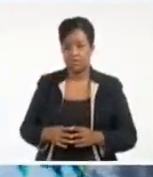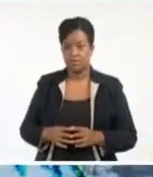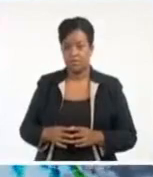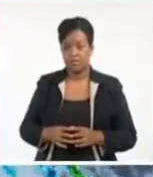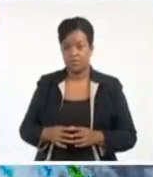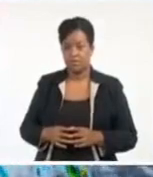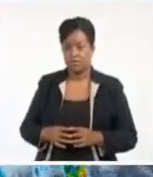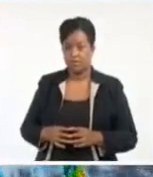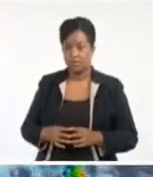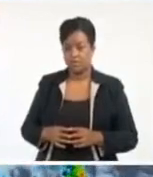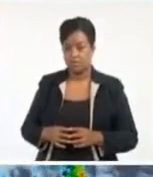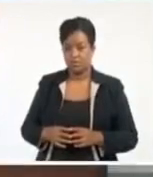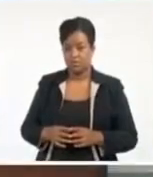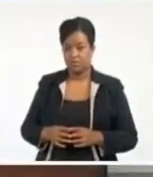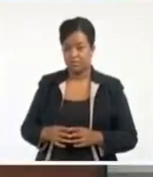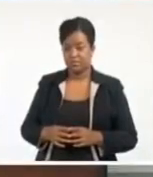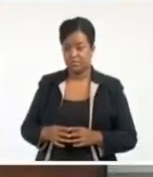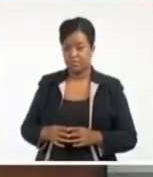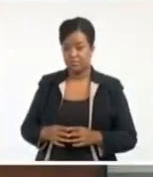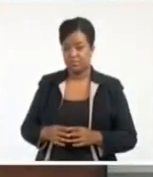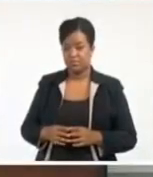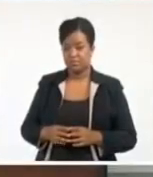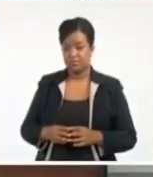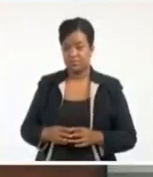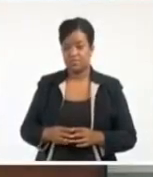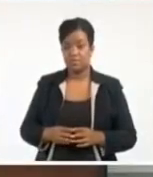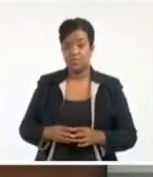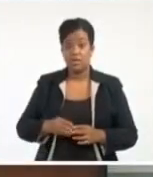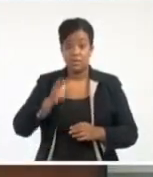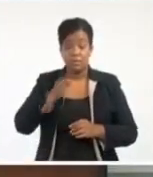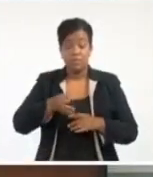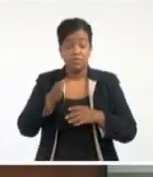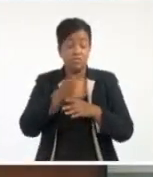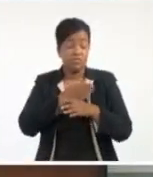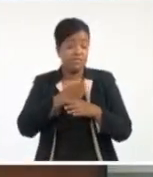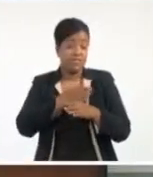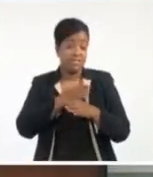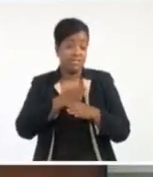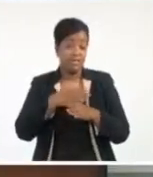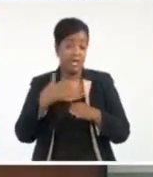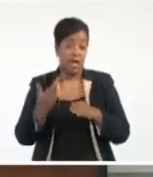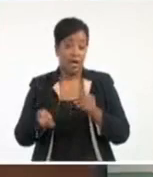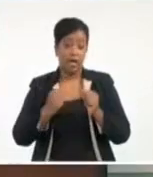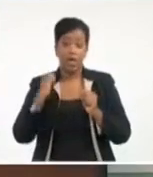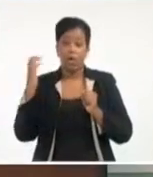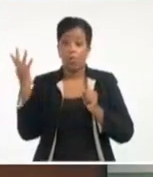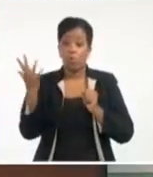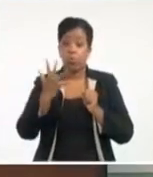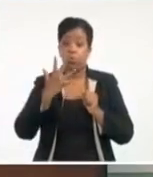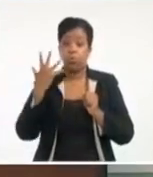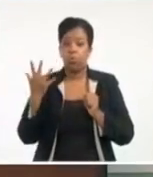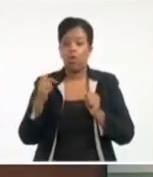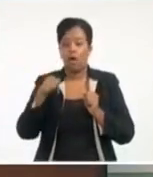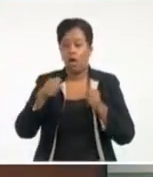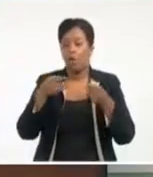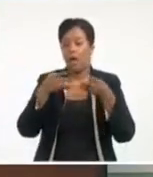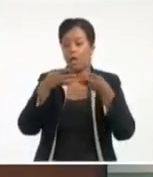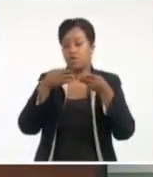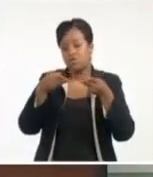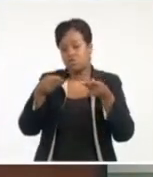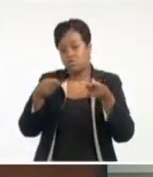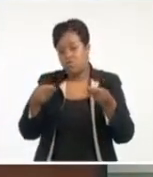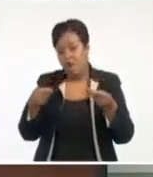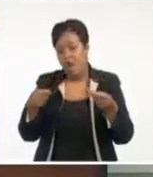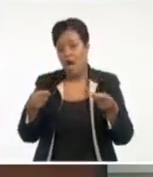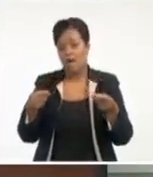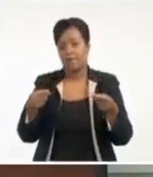hectopascales. Eso es una señal de que el sistema se ha debilitado. ¿Y qué es